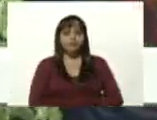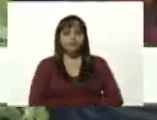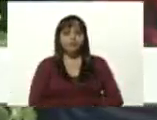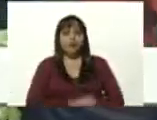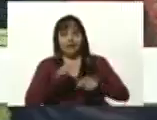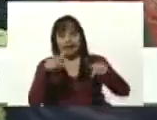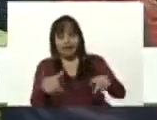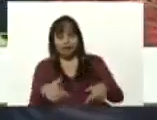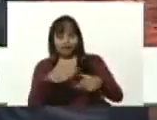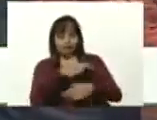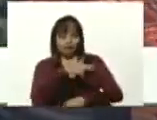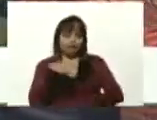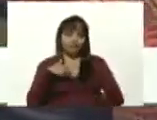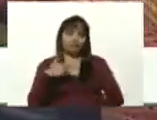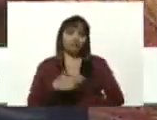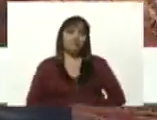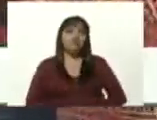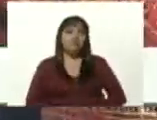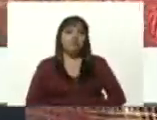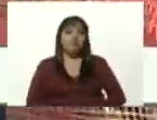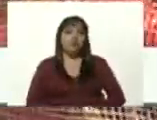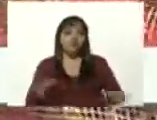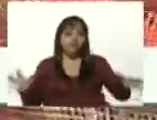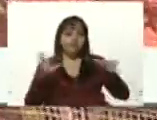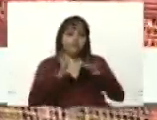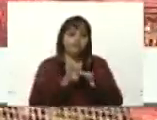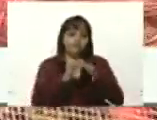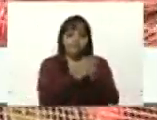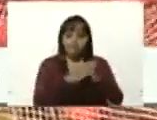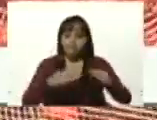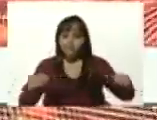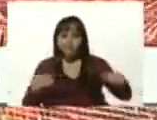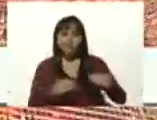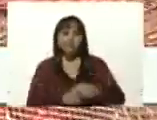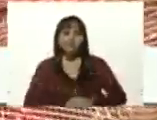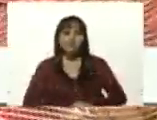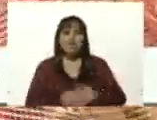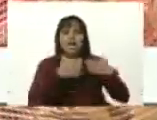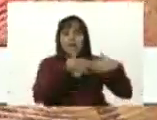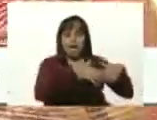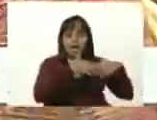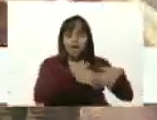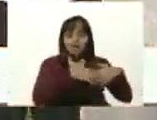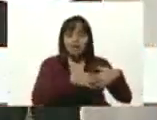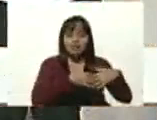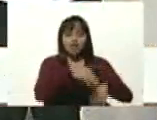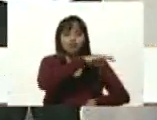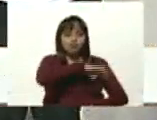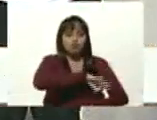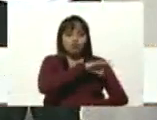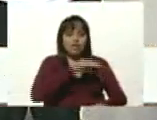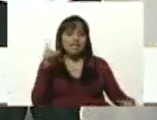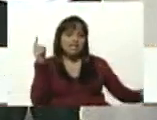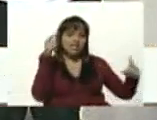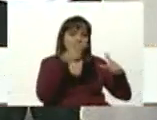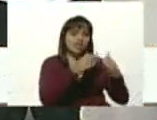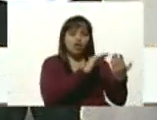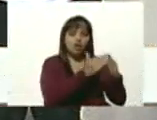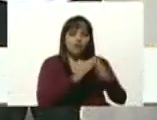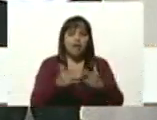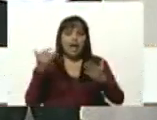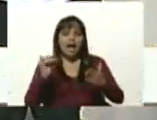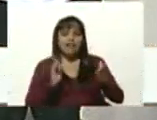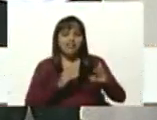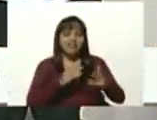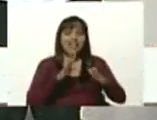Aquí estamos, en unión con todos. Nuestra empresa de propiedad social directa comunal tiene asignadas 10